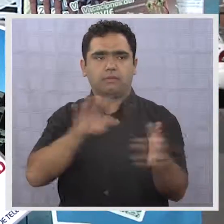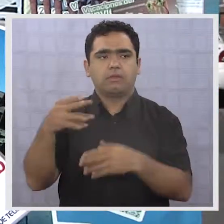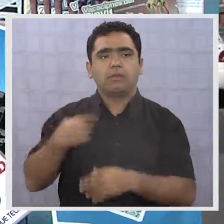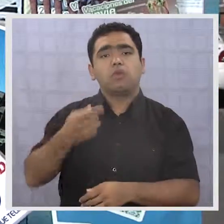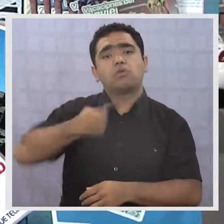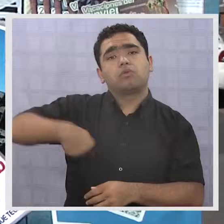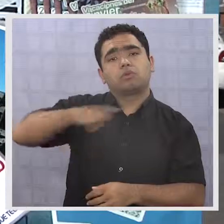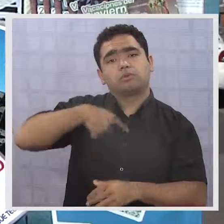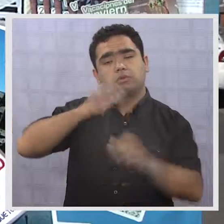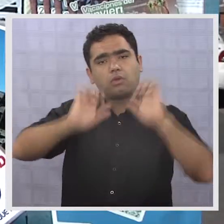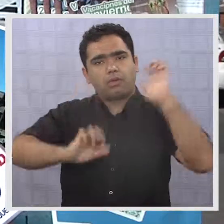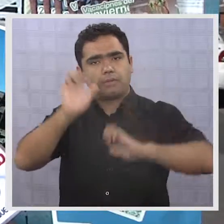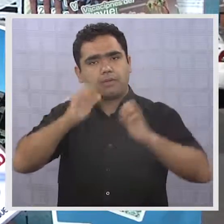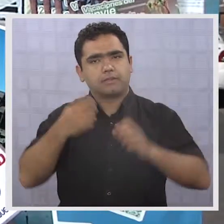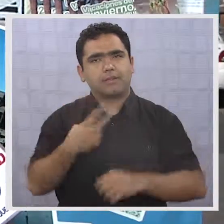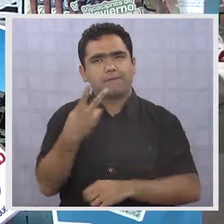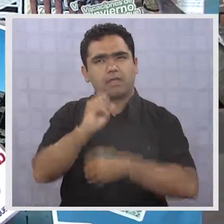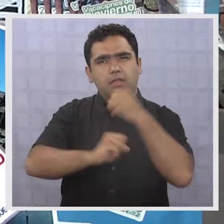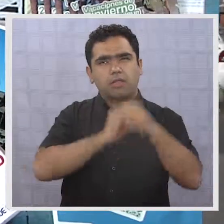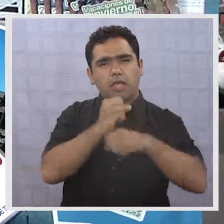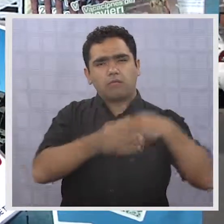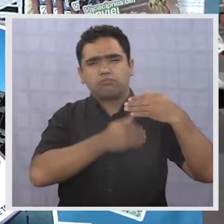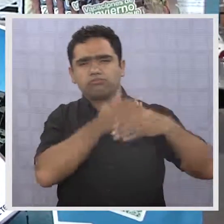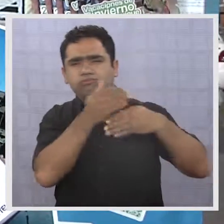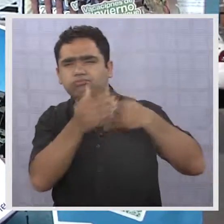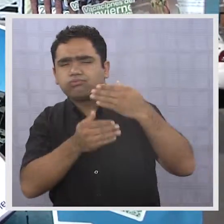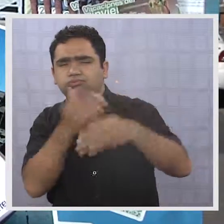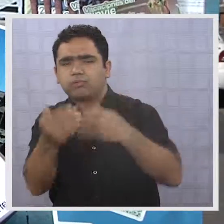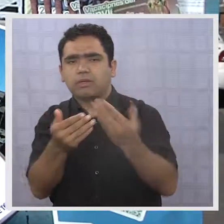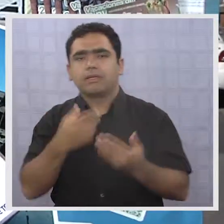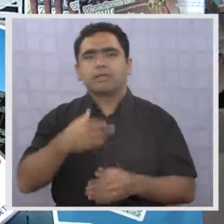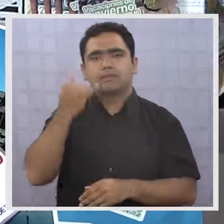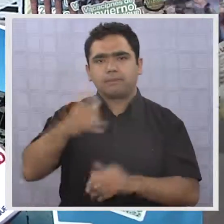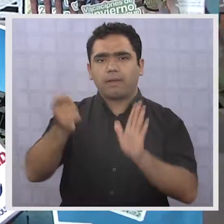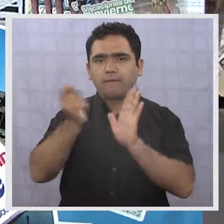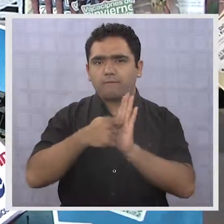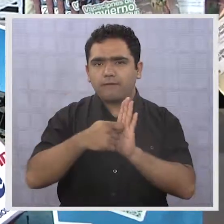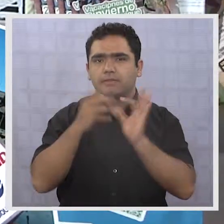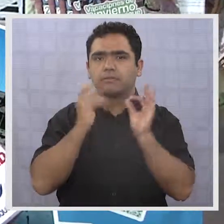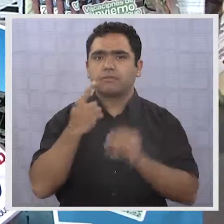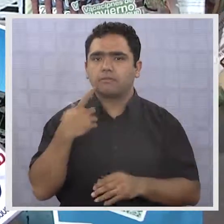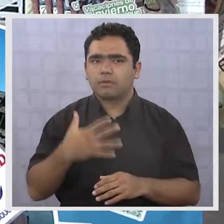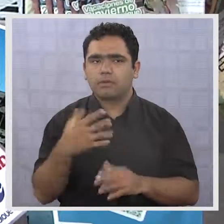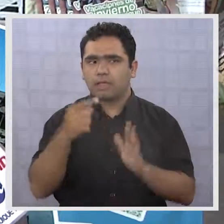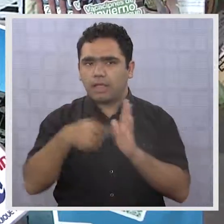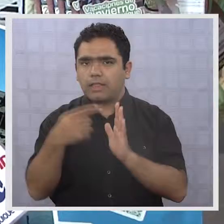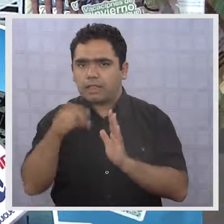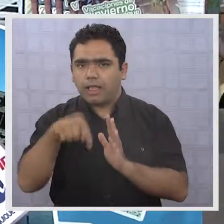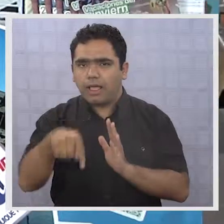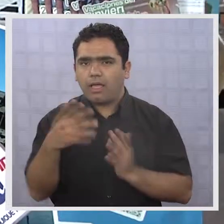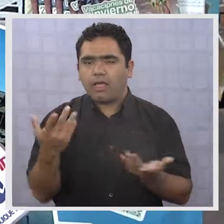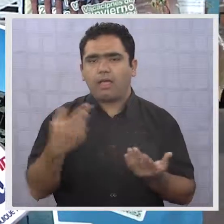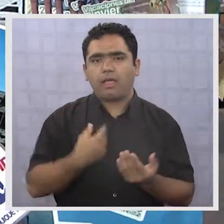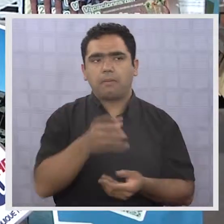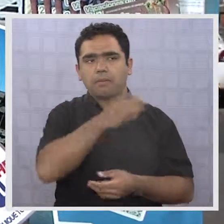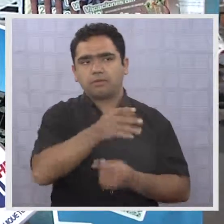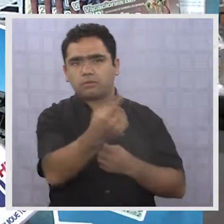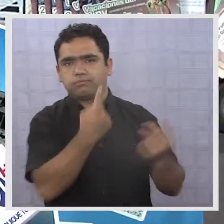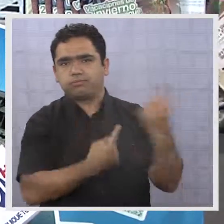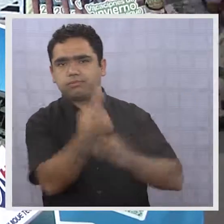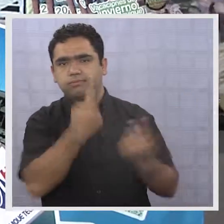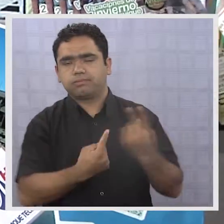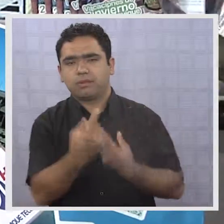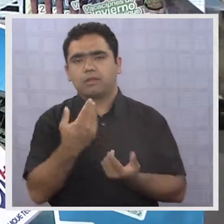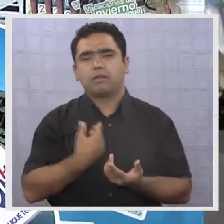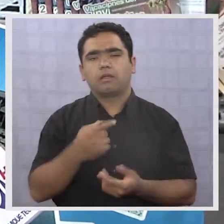en estas fechas precisamente siempre hay una subida, así que sería muy difícil determinar si la gente no ha venido a Iquique